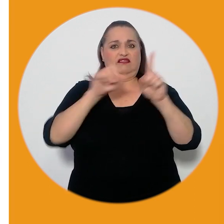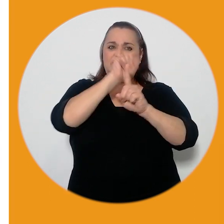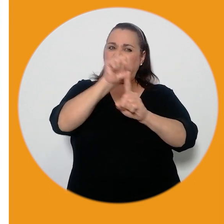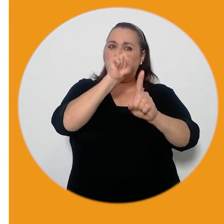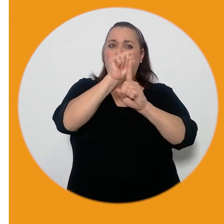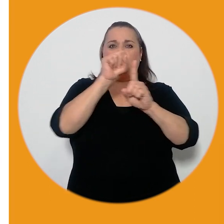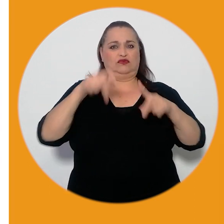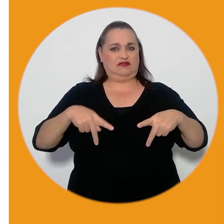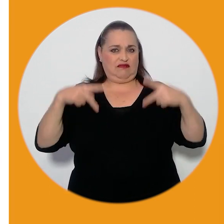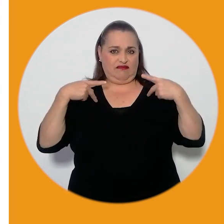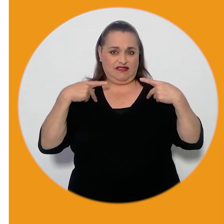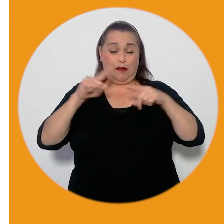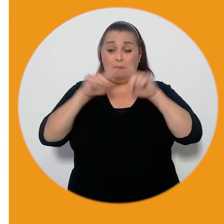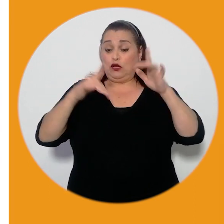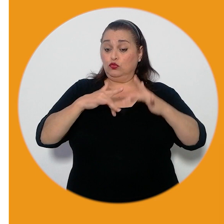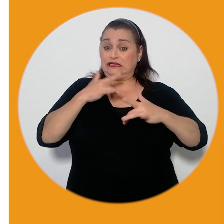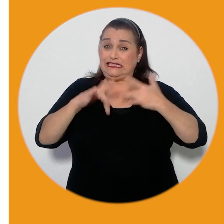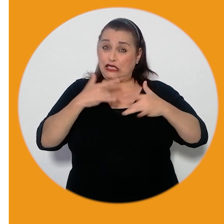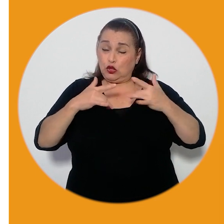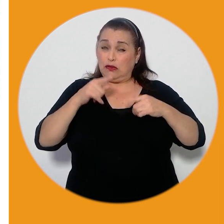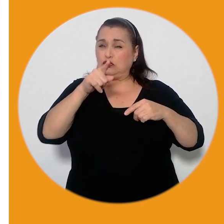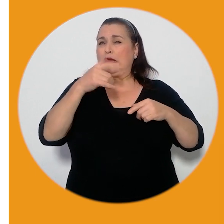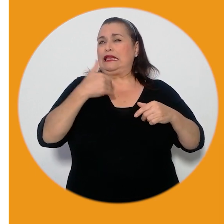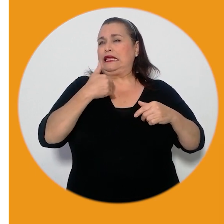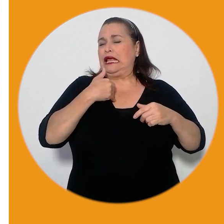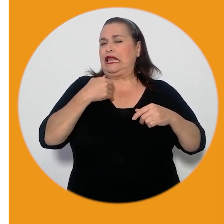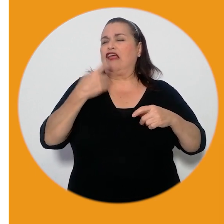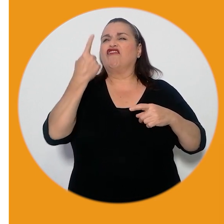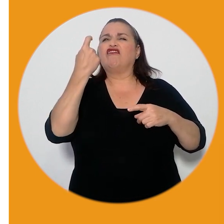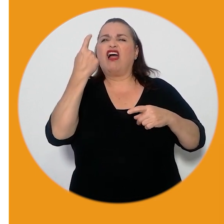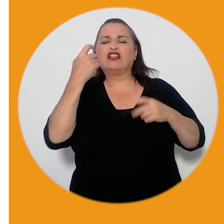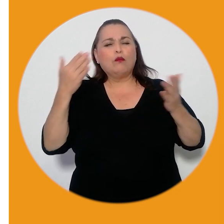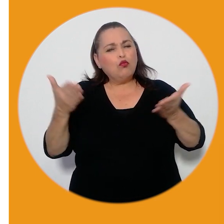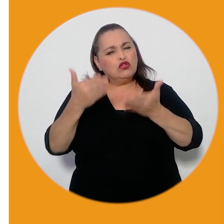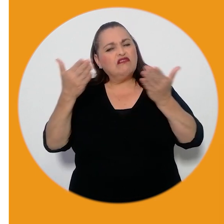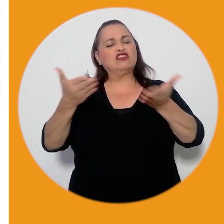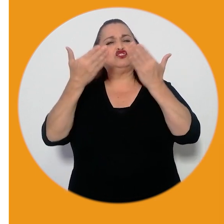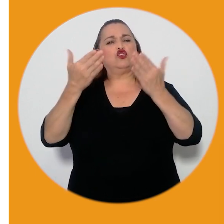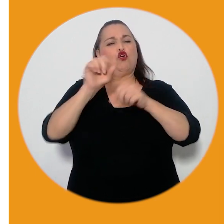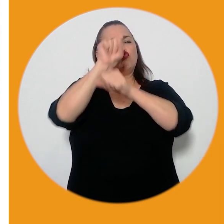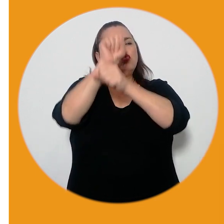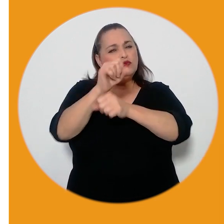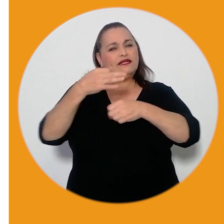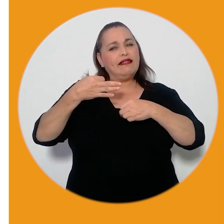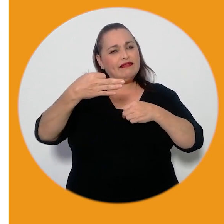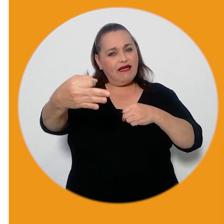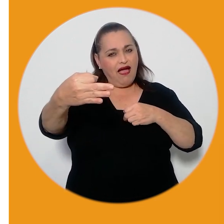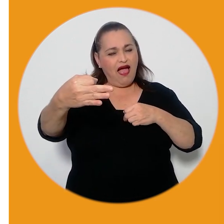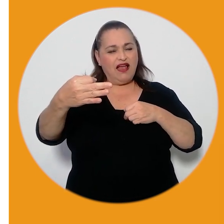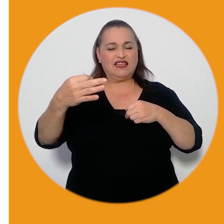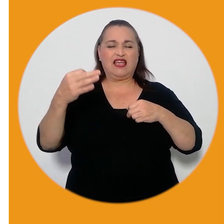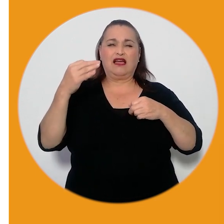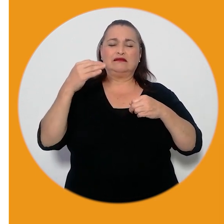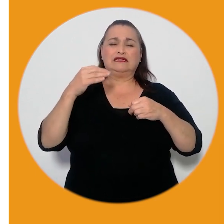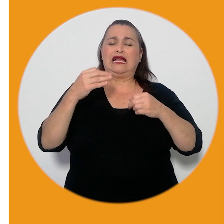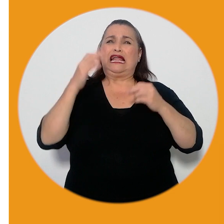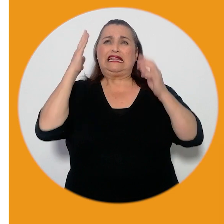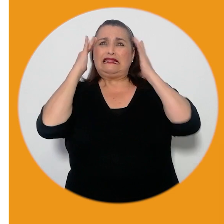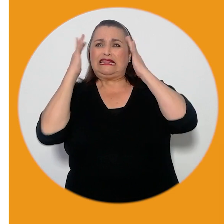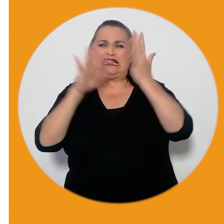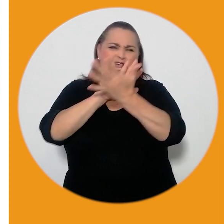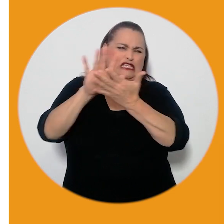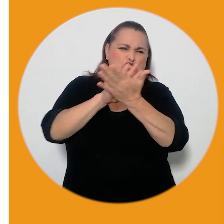las situaciones de la vida pero síntomas como tener falta de motivación para hacer tus rutinas diarias trastornos en tu